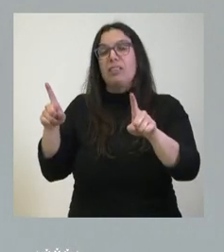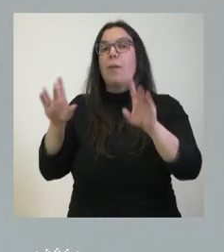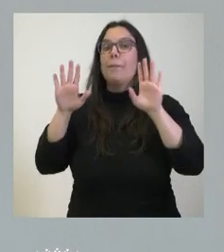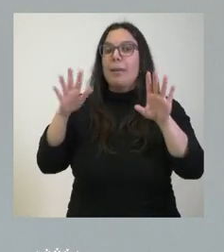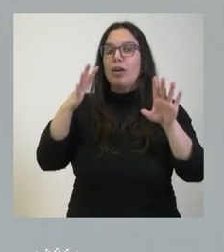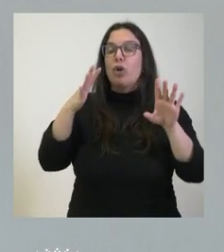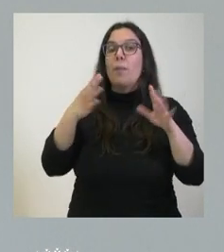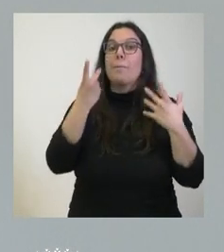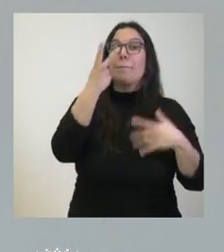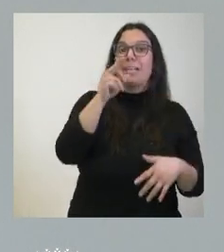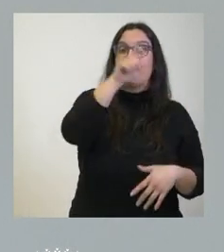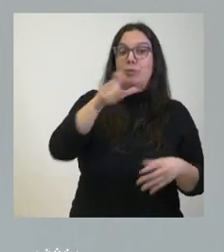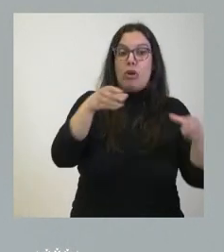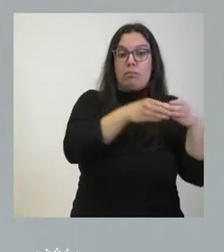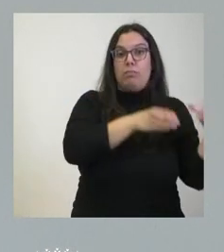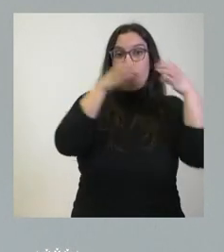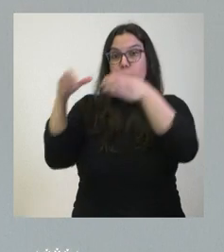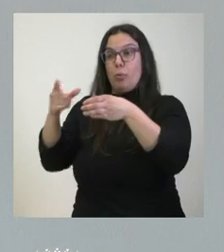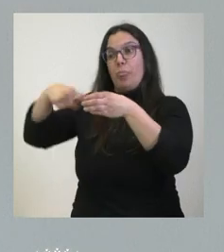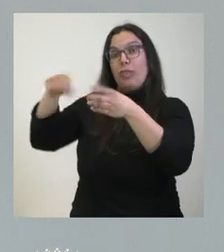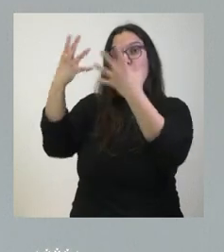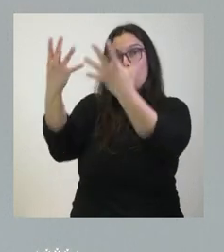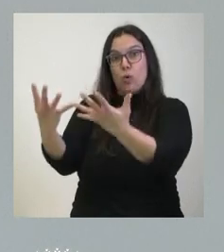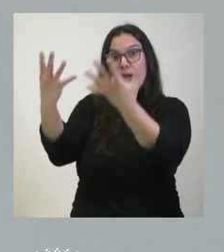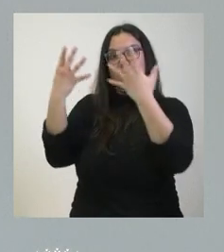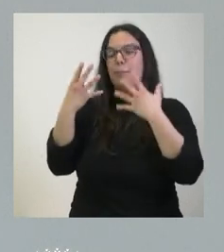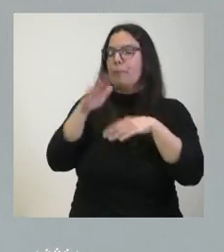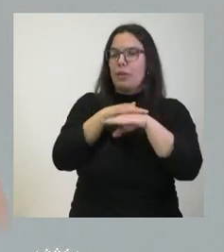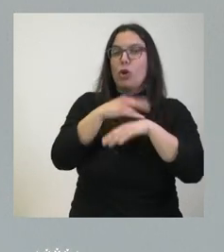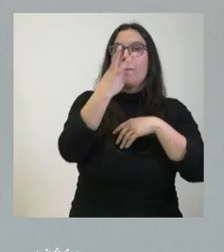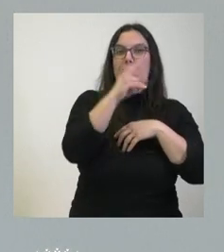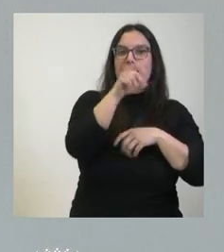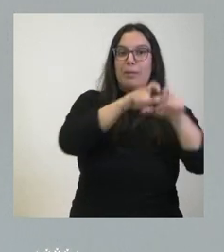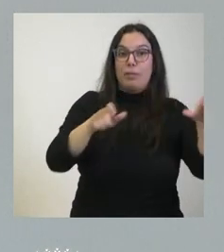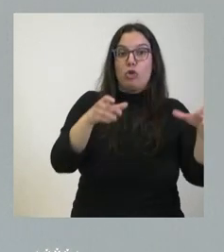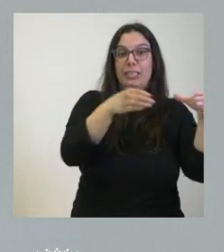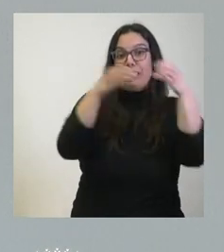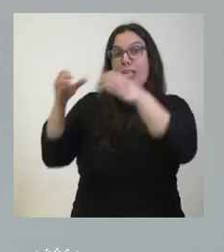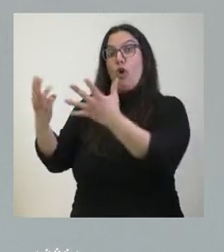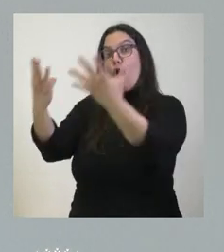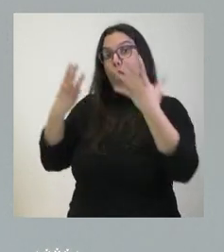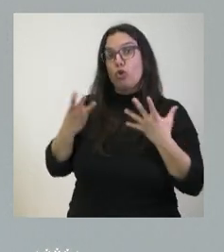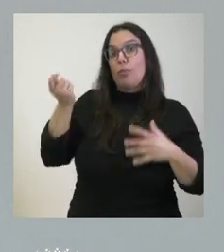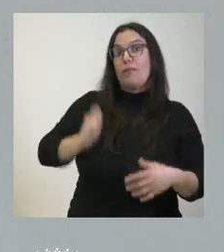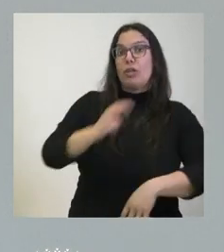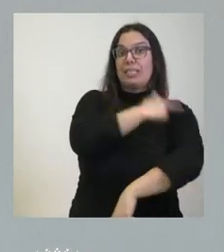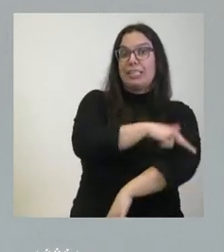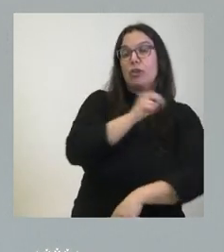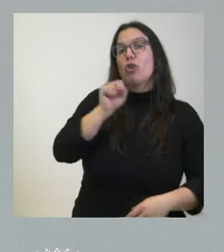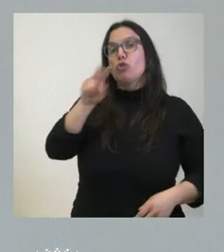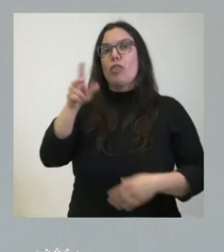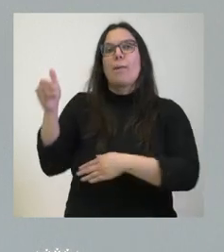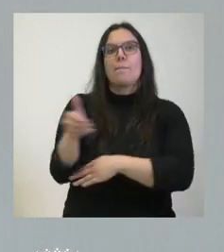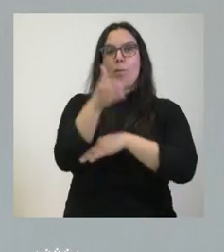perdón, de 20 personas de las cuales 8 es personal sanitario y 12 son